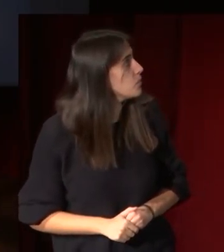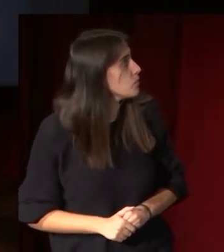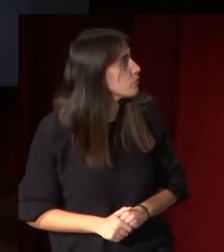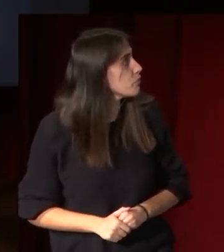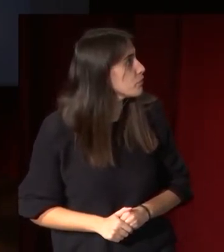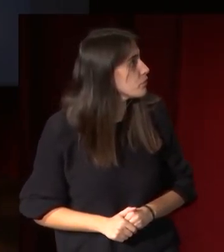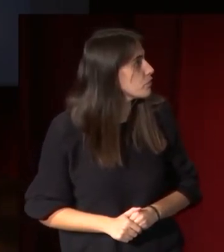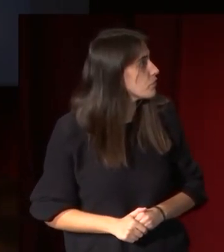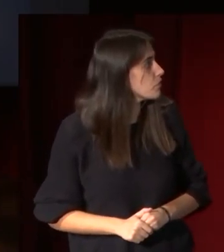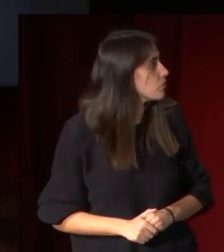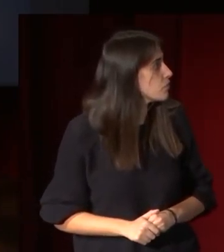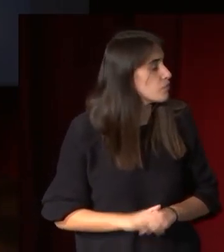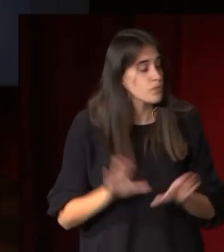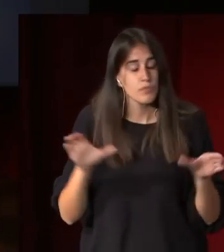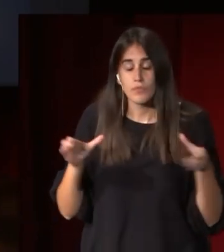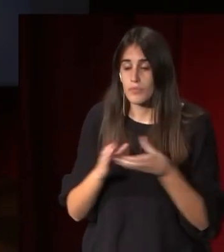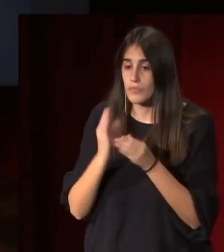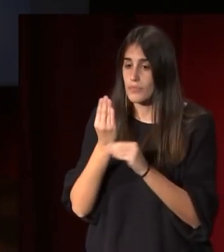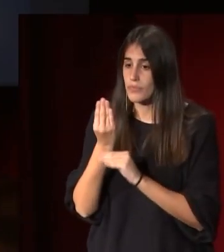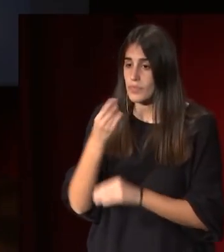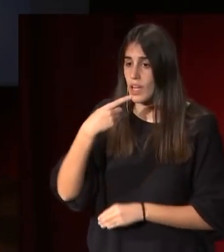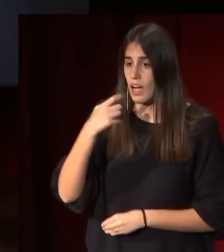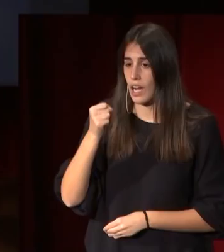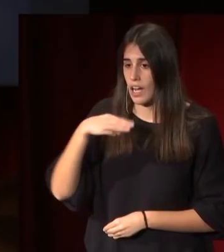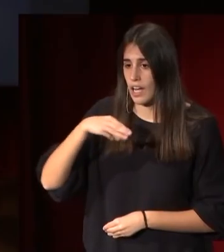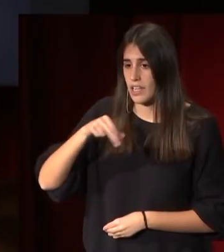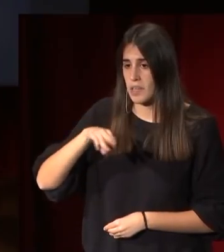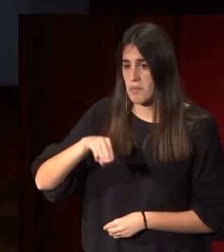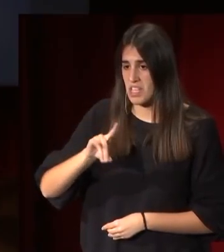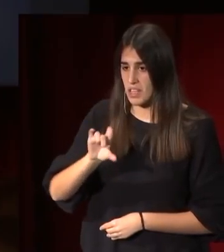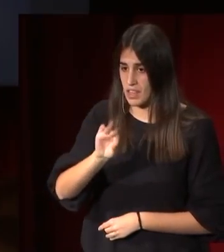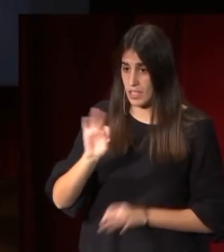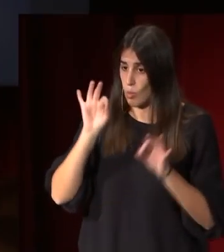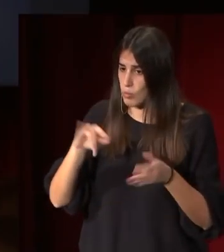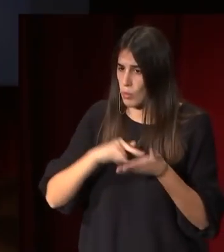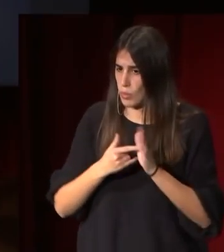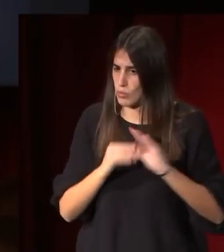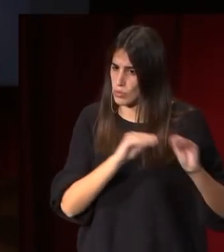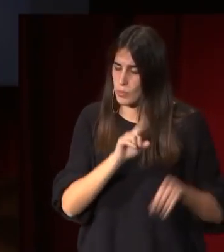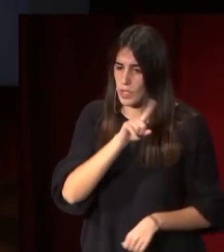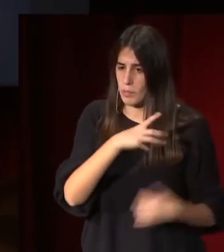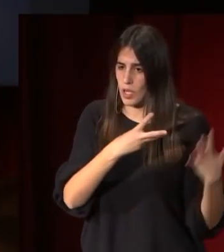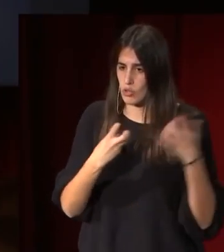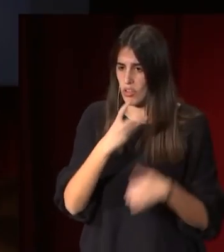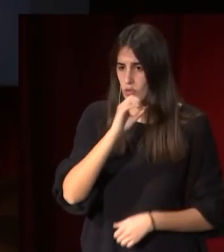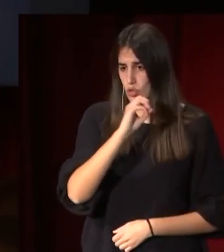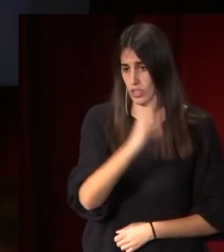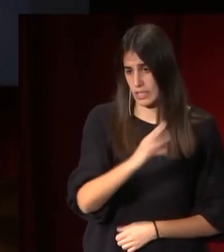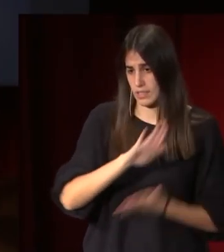escultórico de Ganímedes. Él trabaja en este proyecto entre 1803